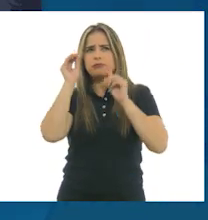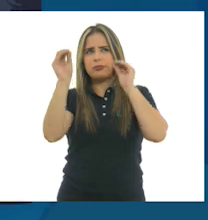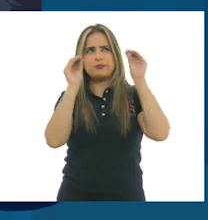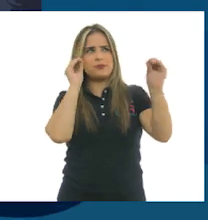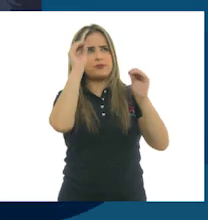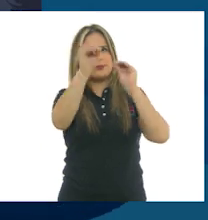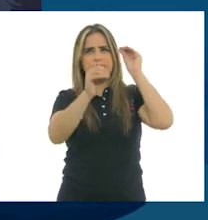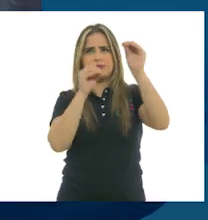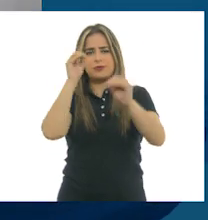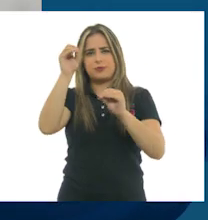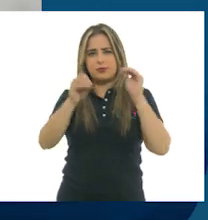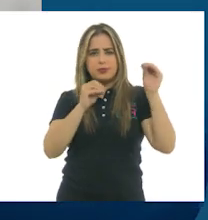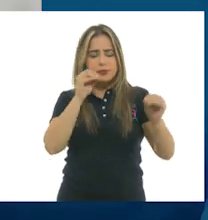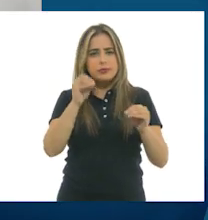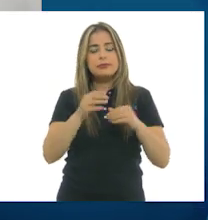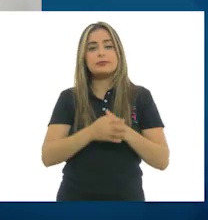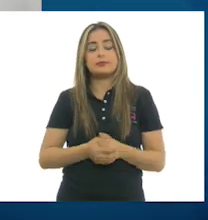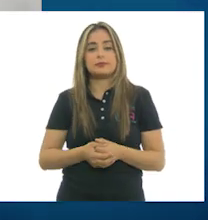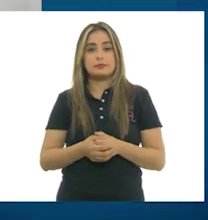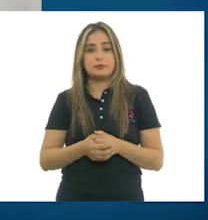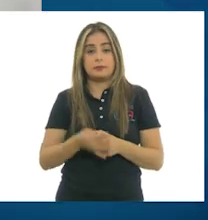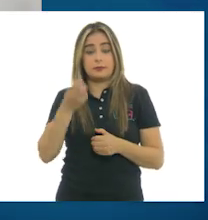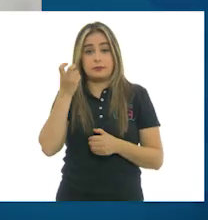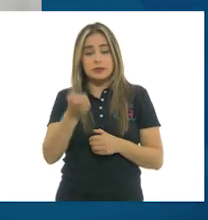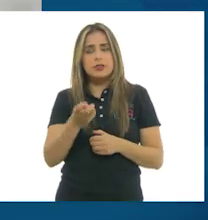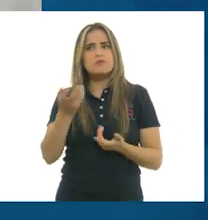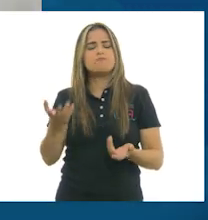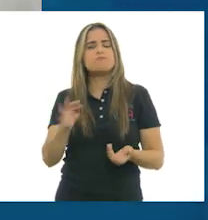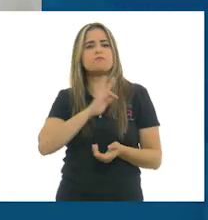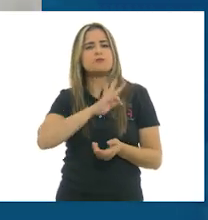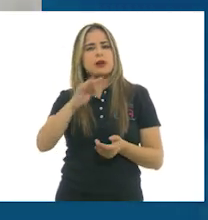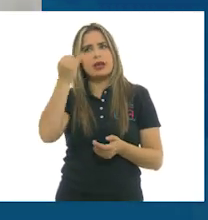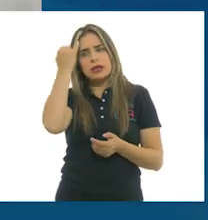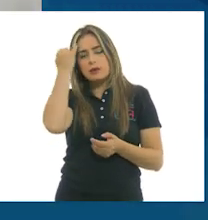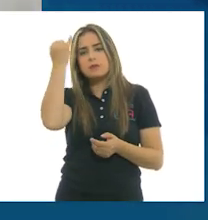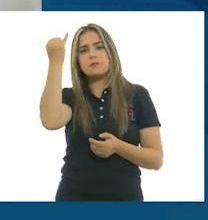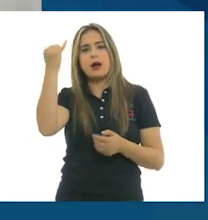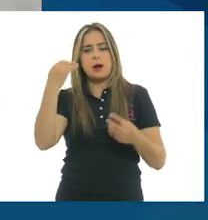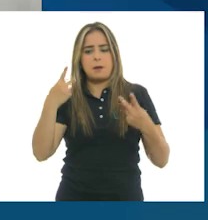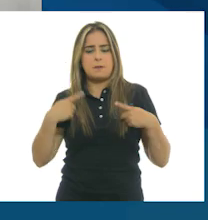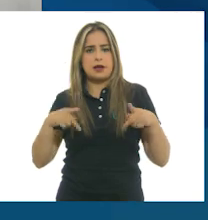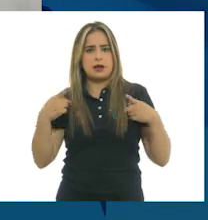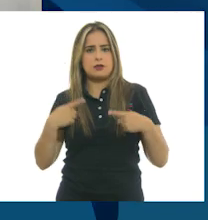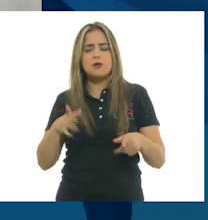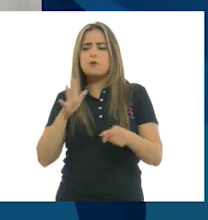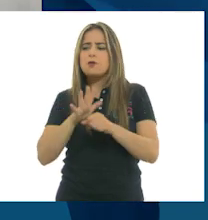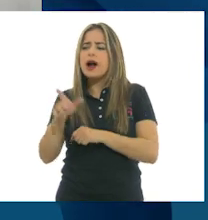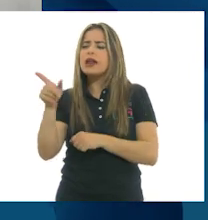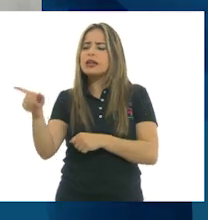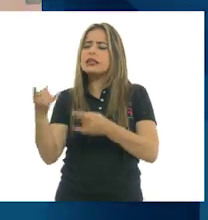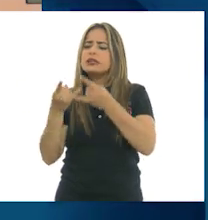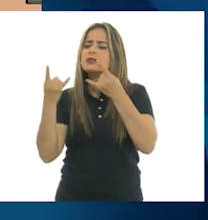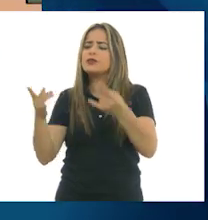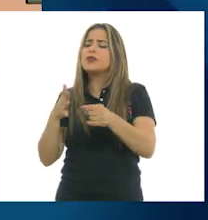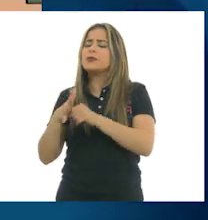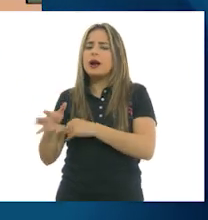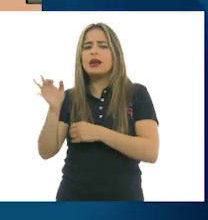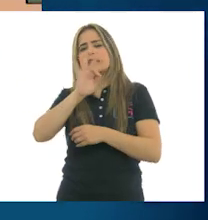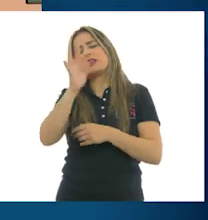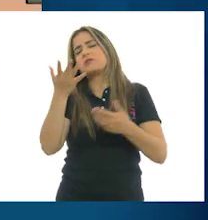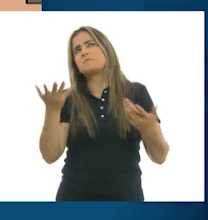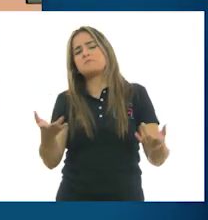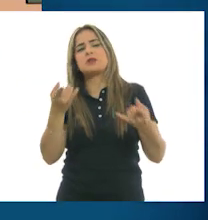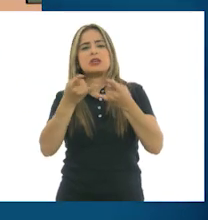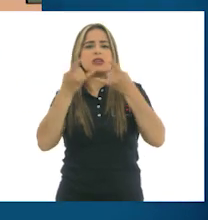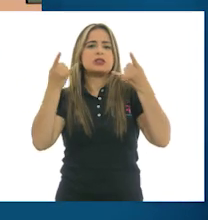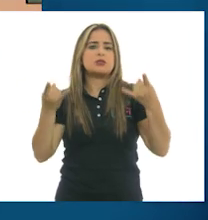pensamos en cualquiera de estos espacios, podemos imaginar qué personajes estarán habitándolos. Podemos contar historias que podrían